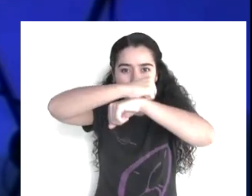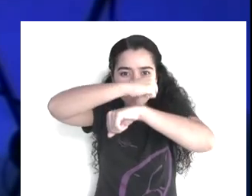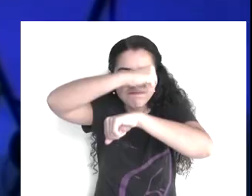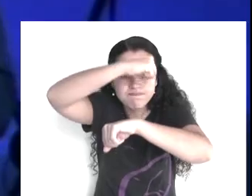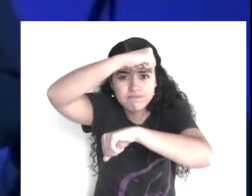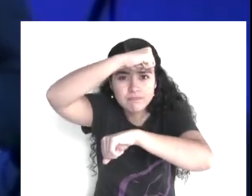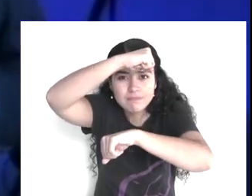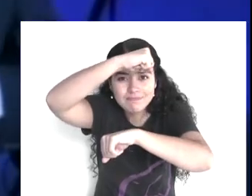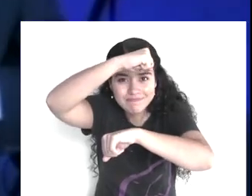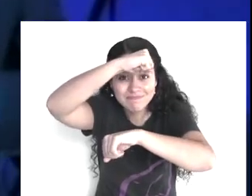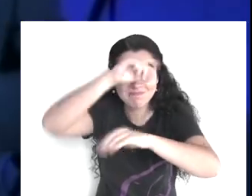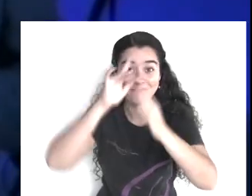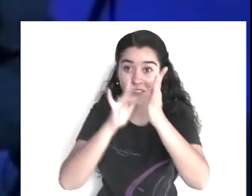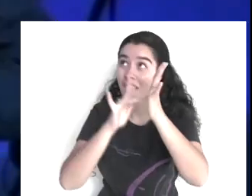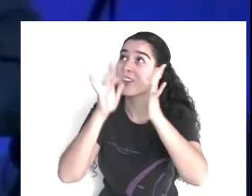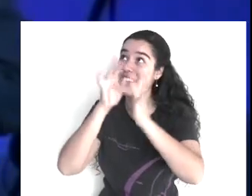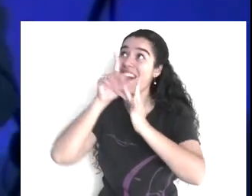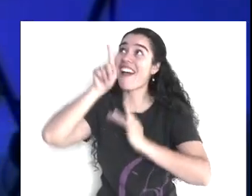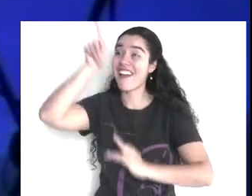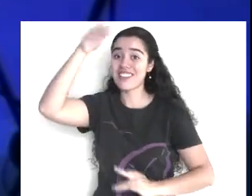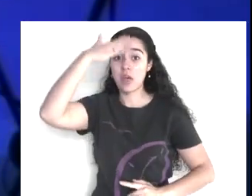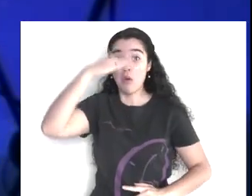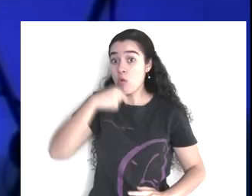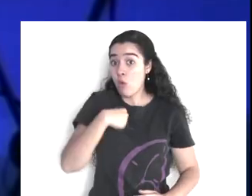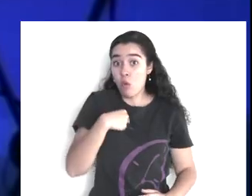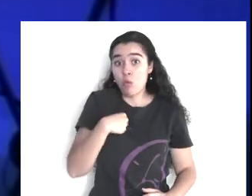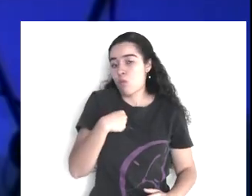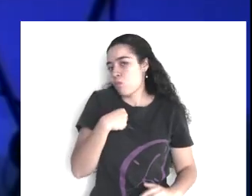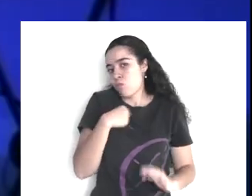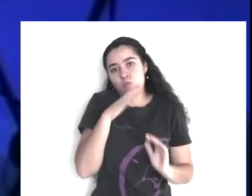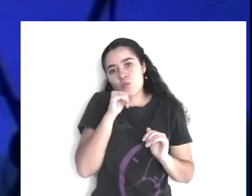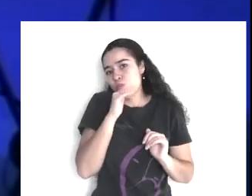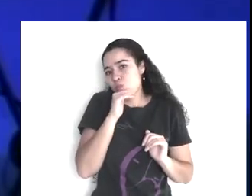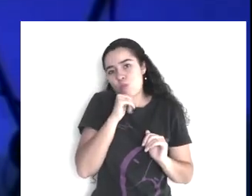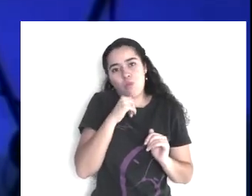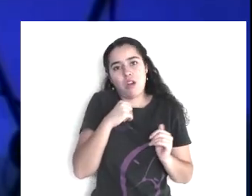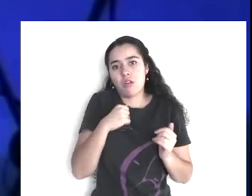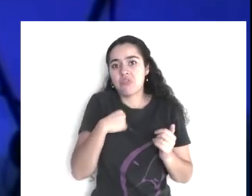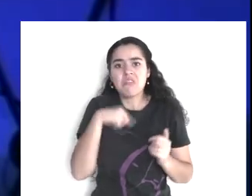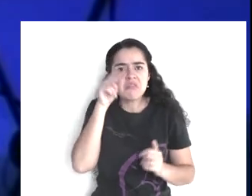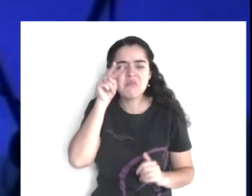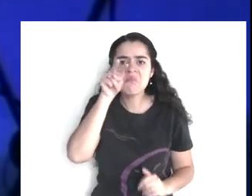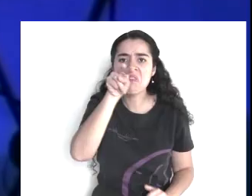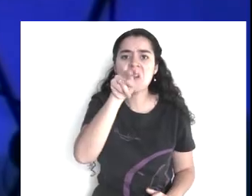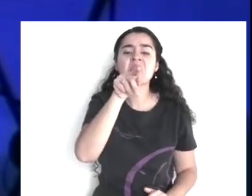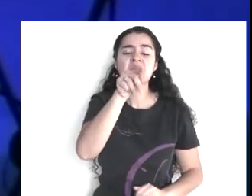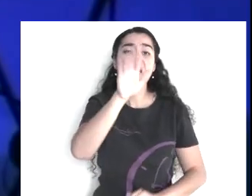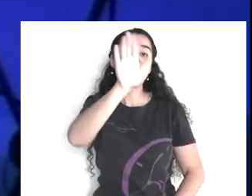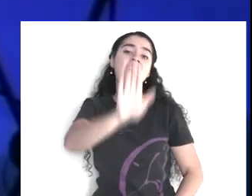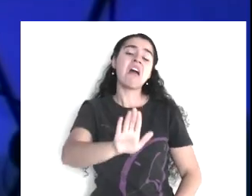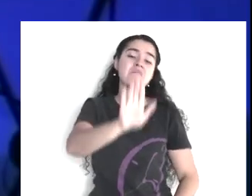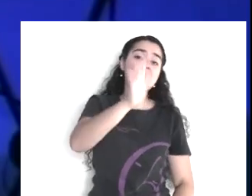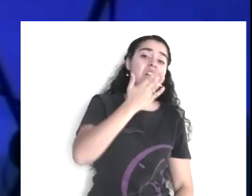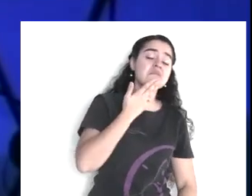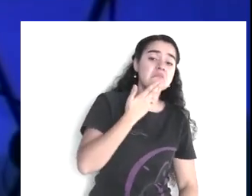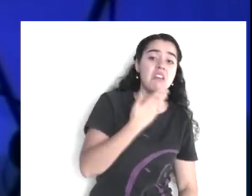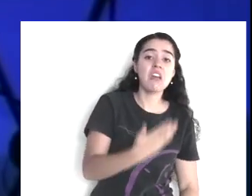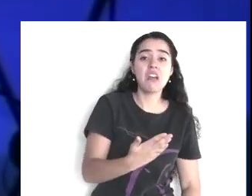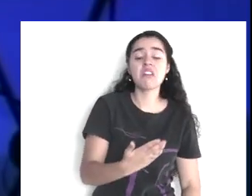es un atributo de la divinidad, de Dios. Yo los veo así y en apariencia,